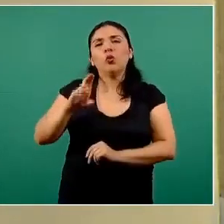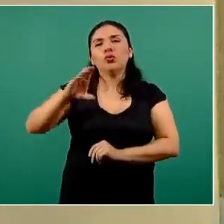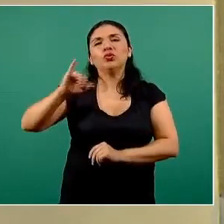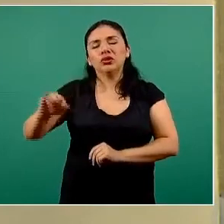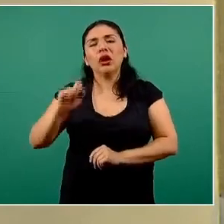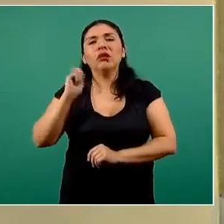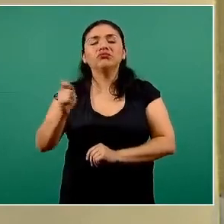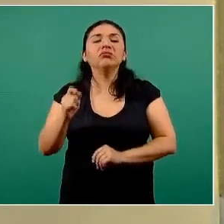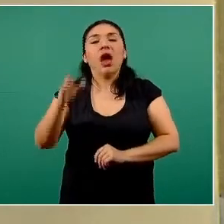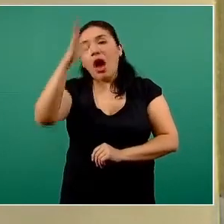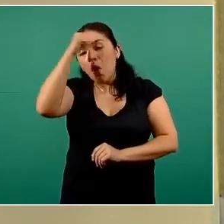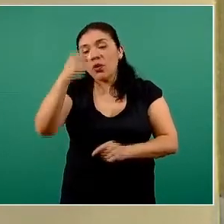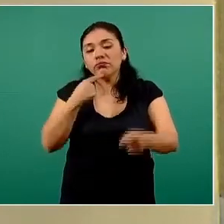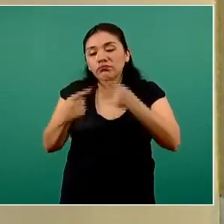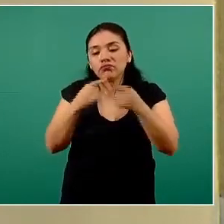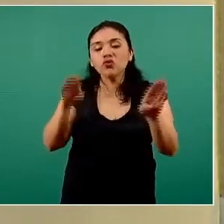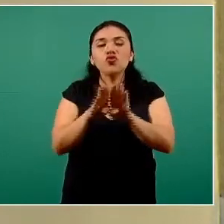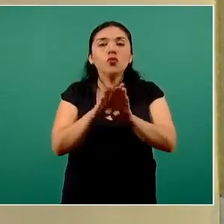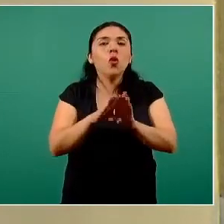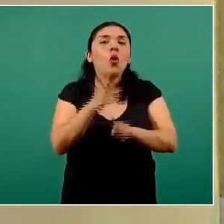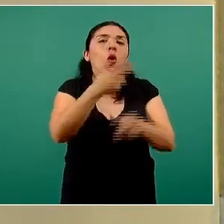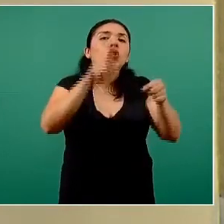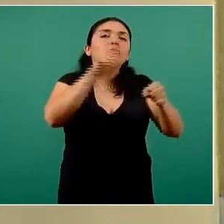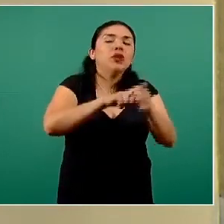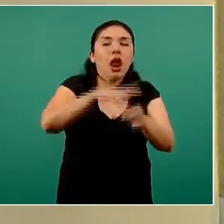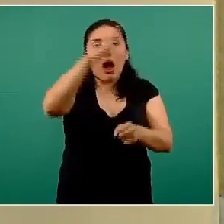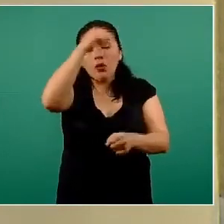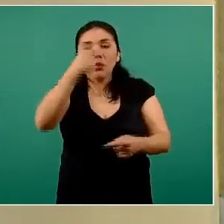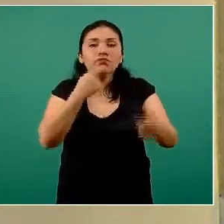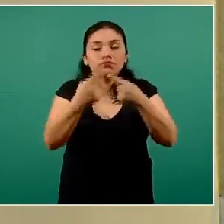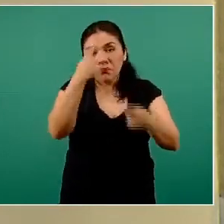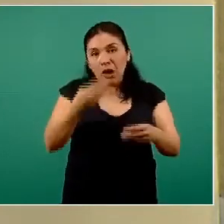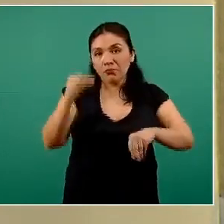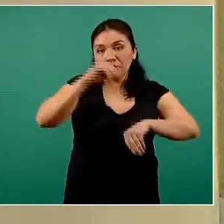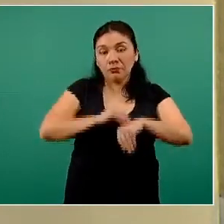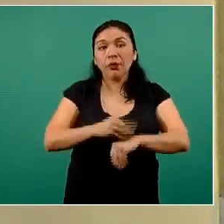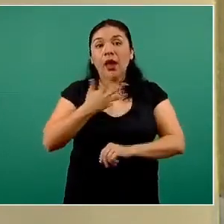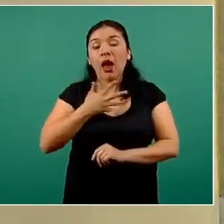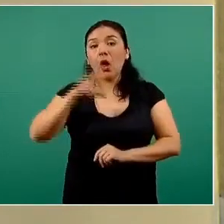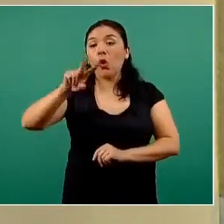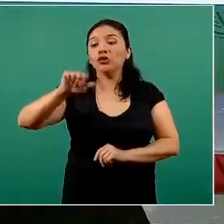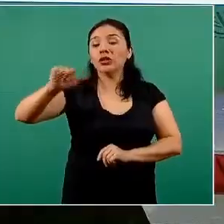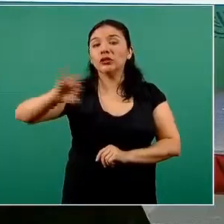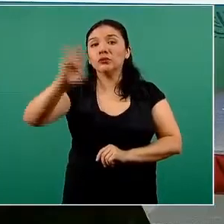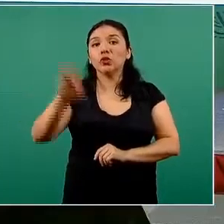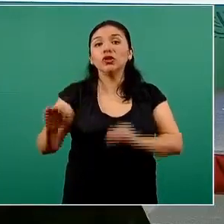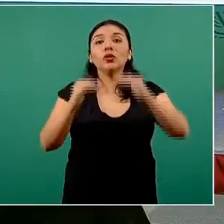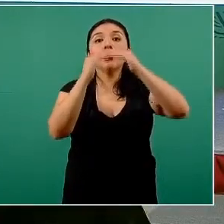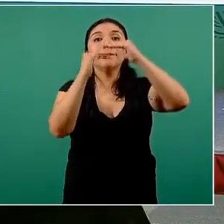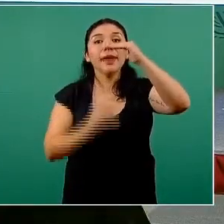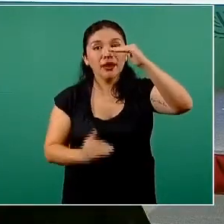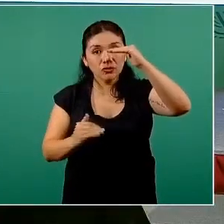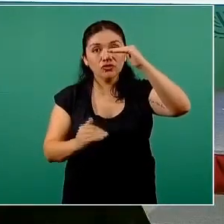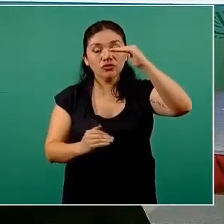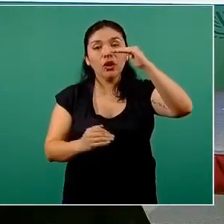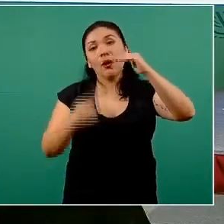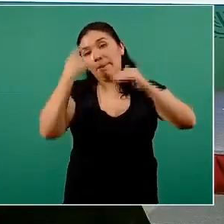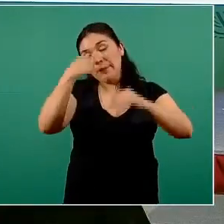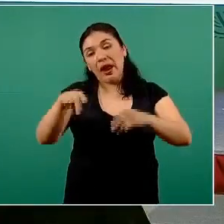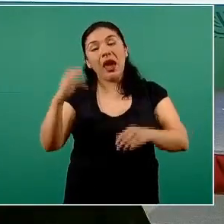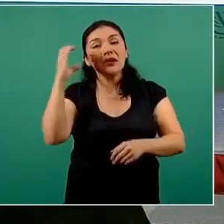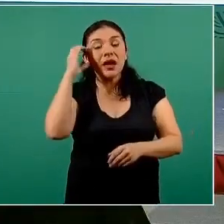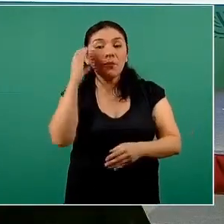de acuerdo a las necesidades de los hospitales y su reconversión. 86 por ciento menos de